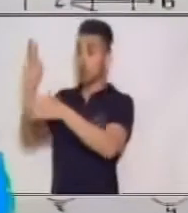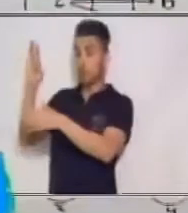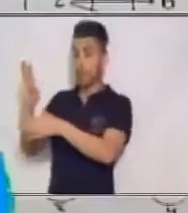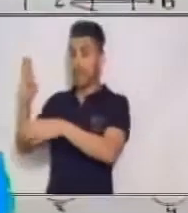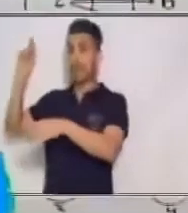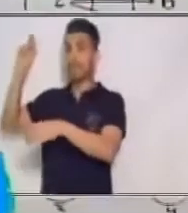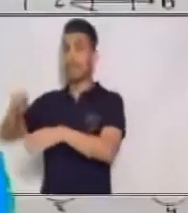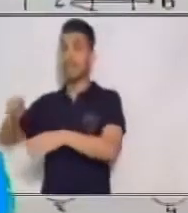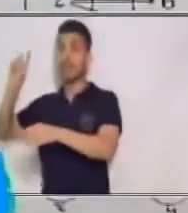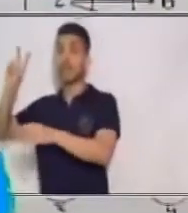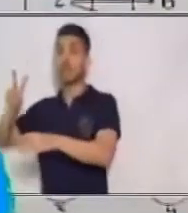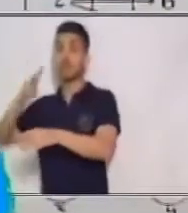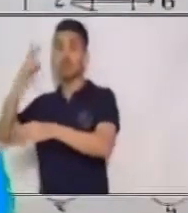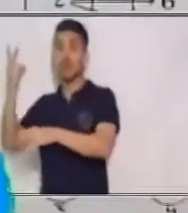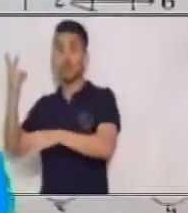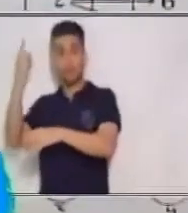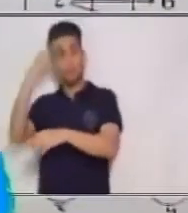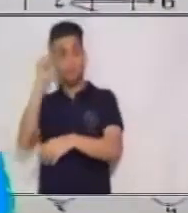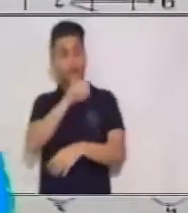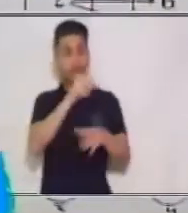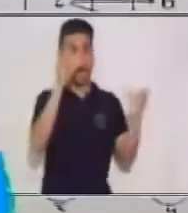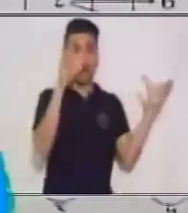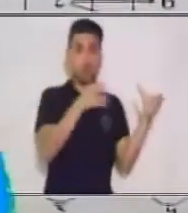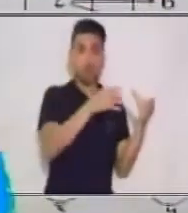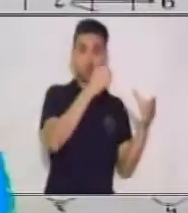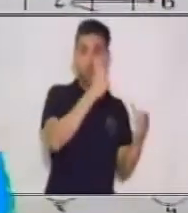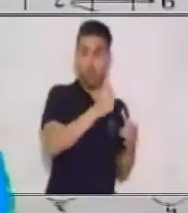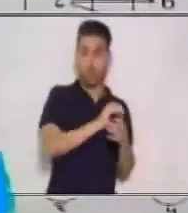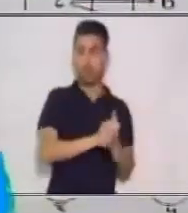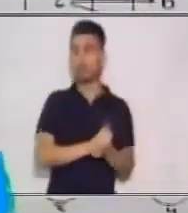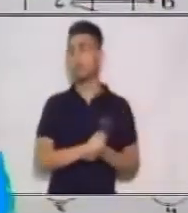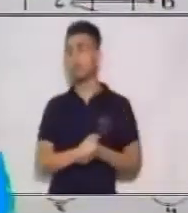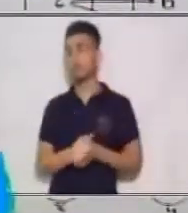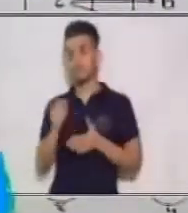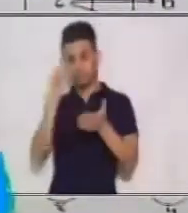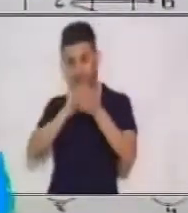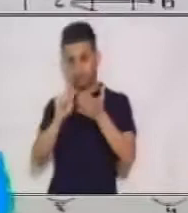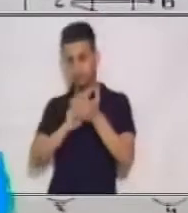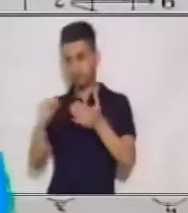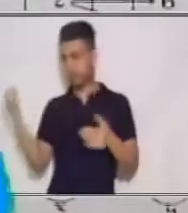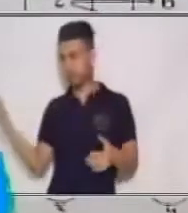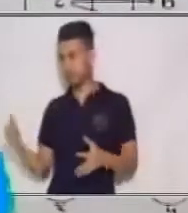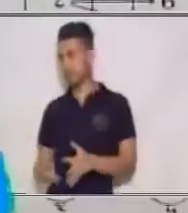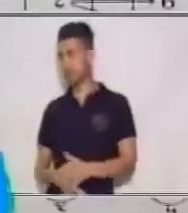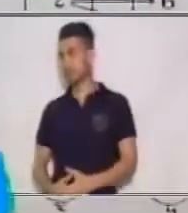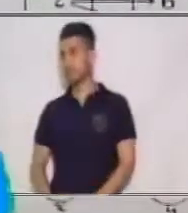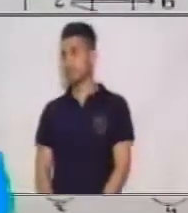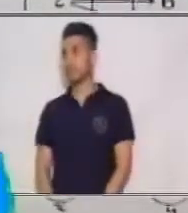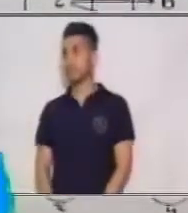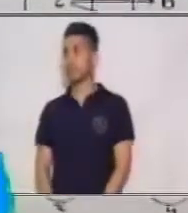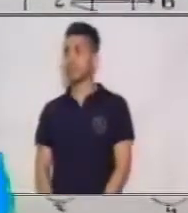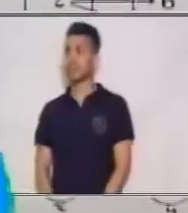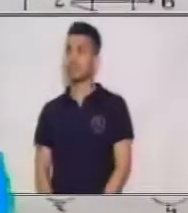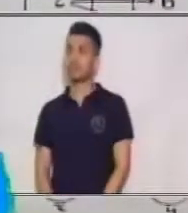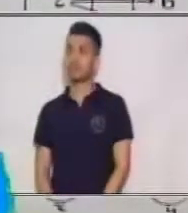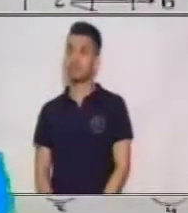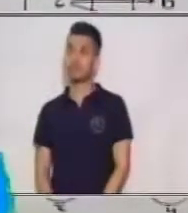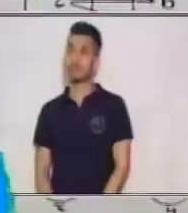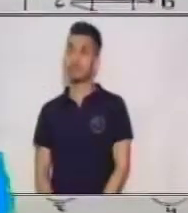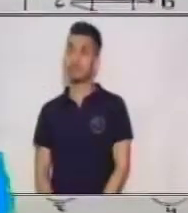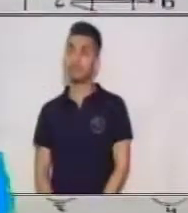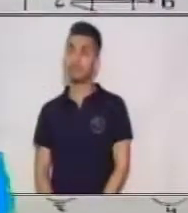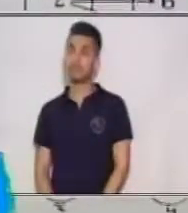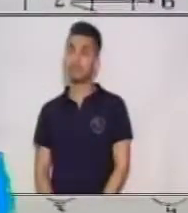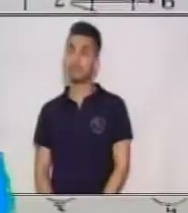elementos de A. Formemos entonces esa relación ahora. Ahora, la relación me